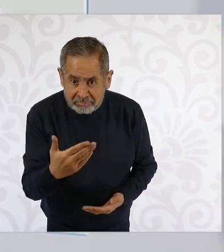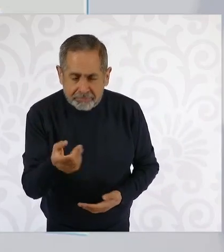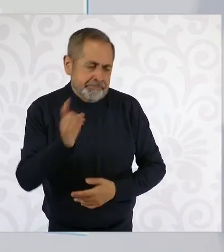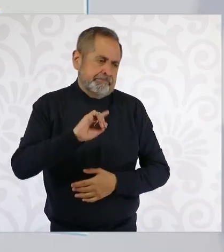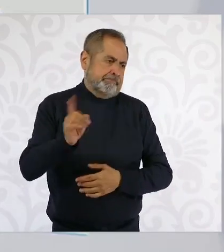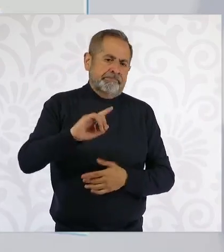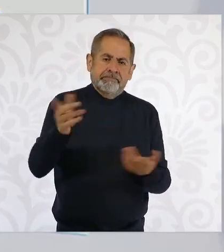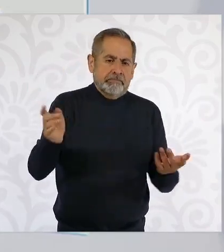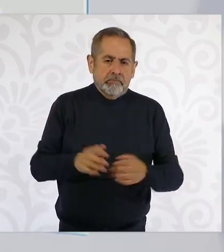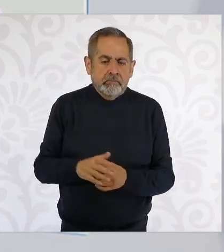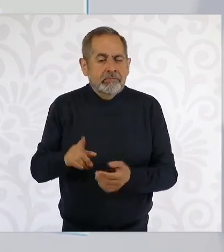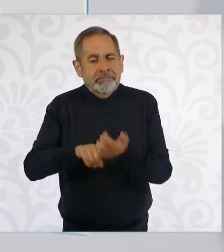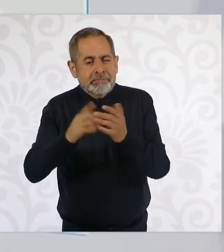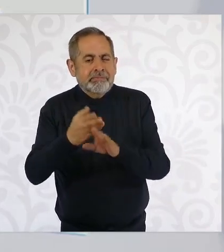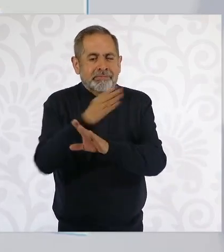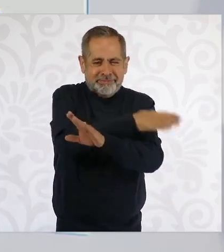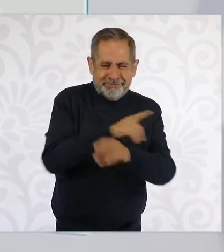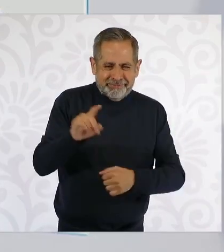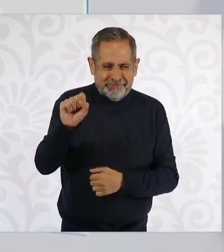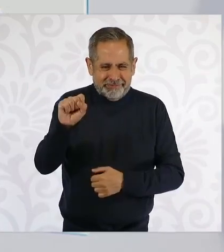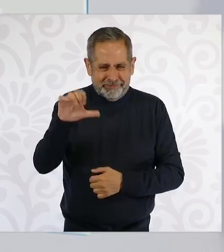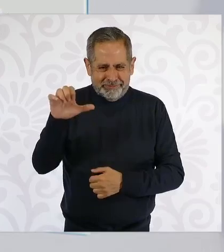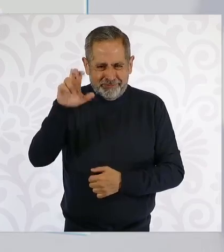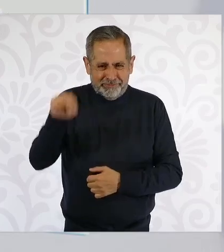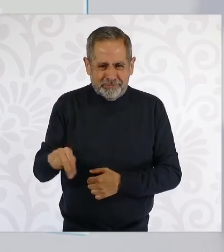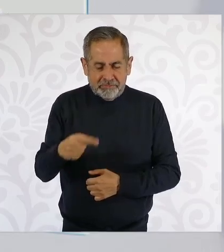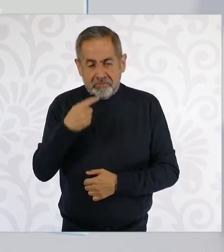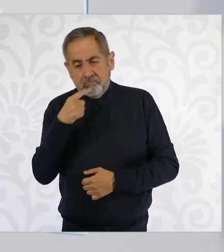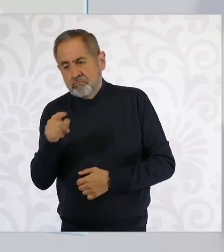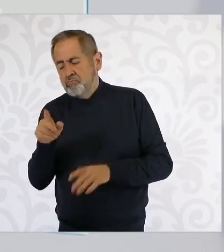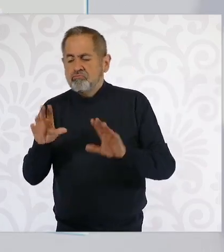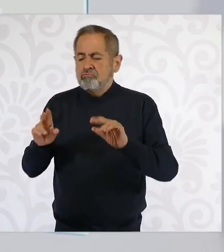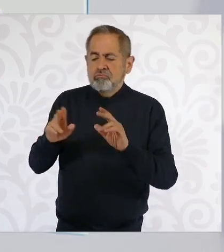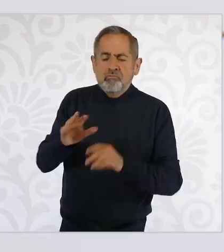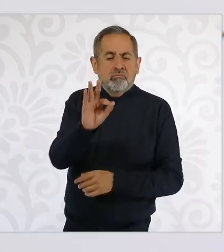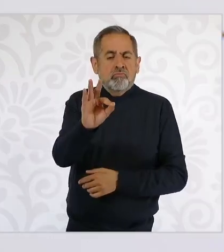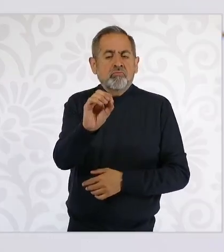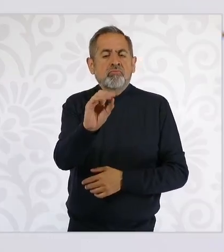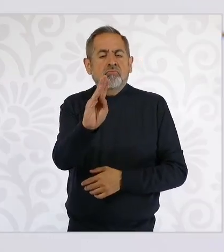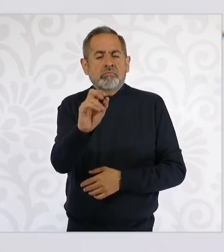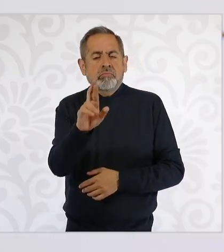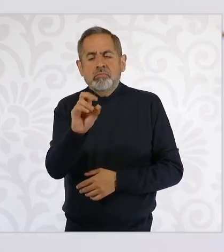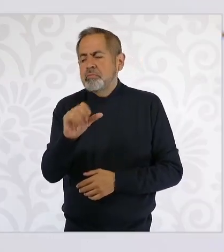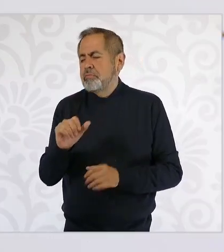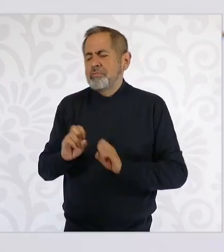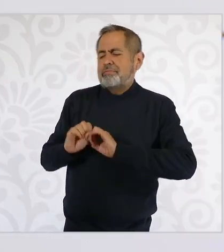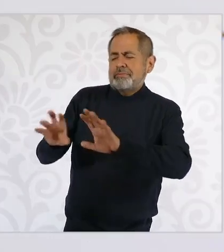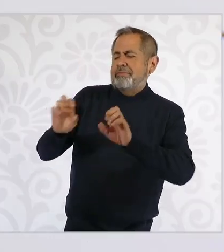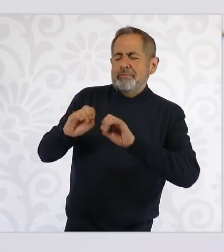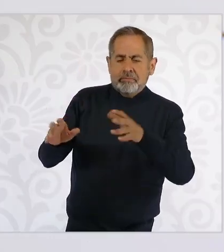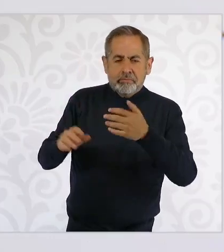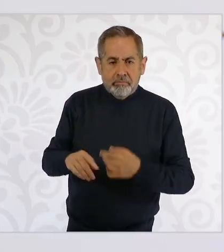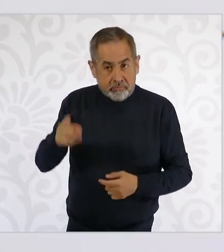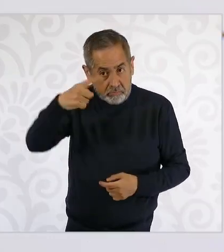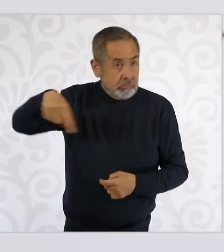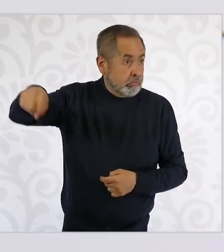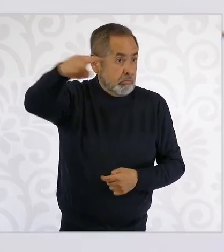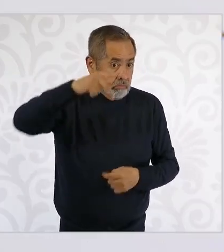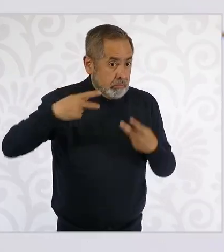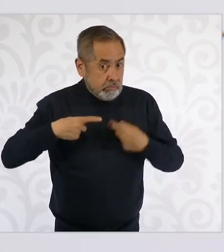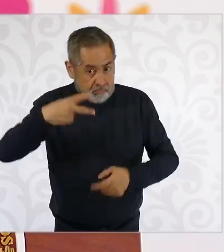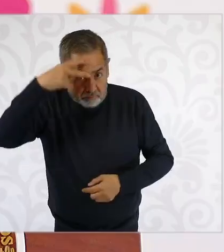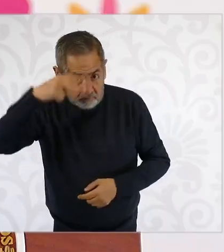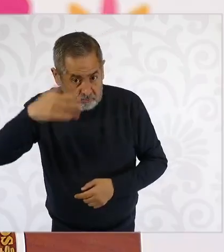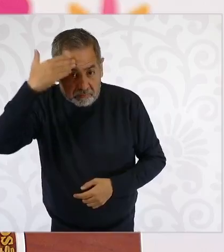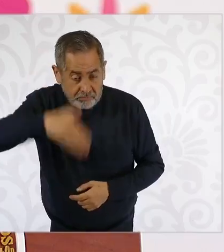O cuando la Corte dijo que no se revisara el FOBAPROA, eso no quiere decir que el pueblo estaba a favor de ellos.